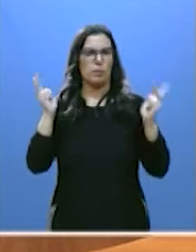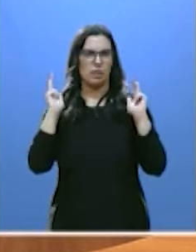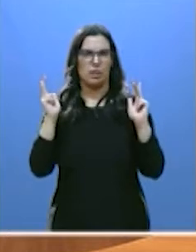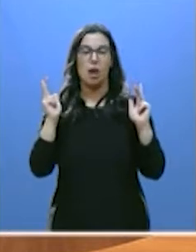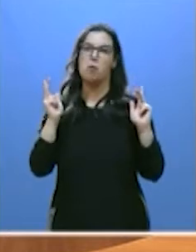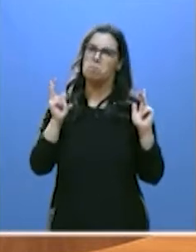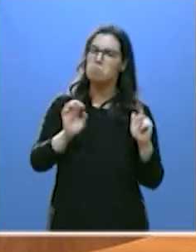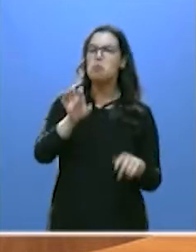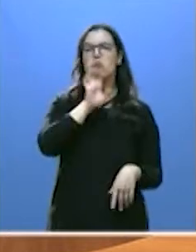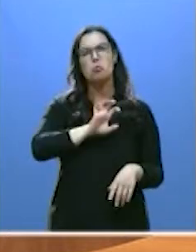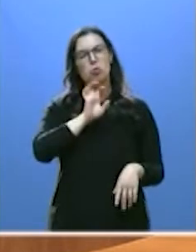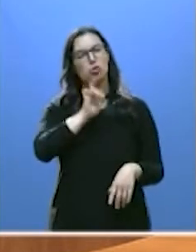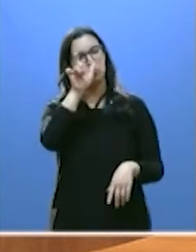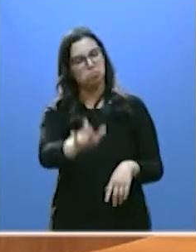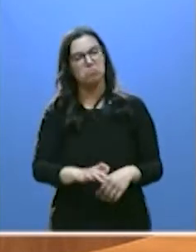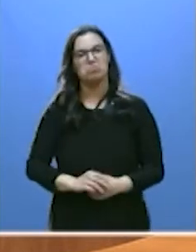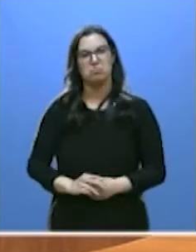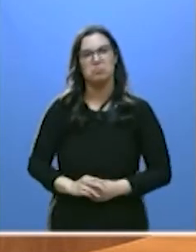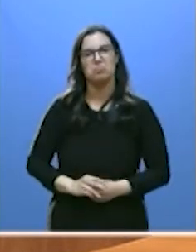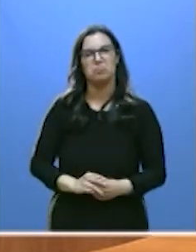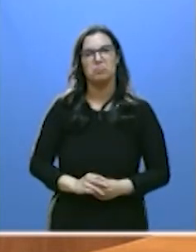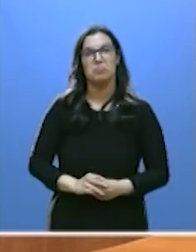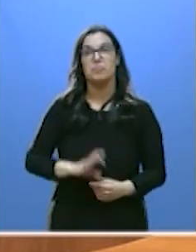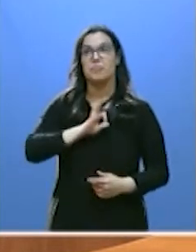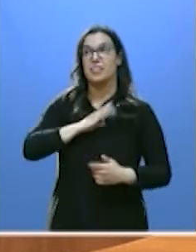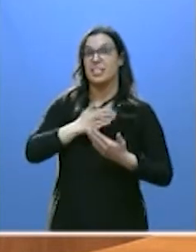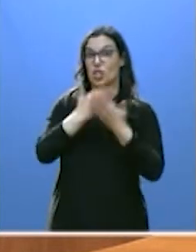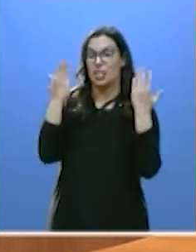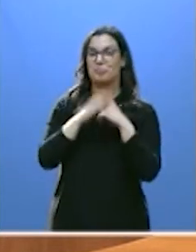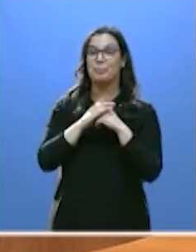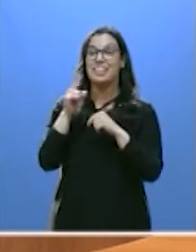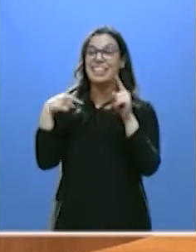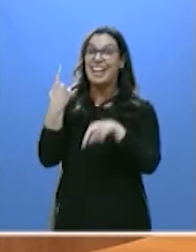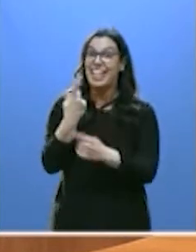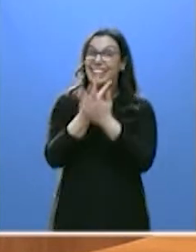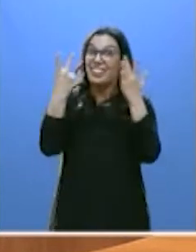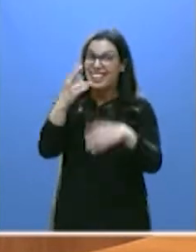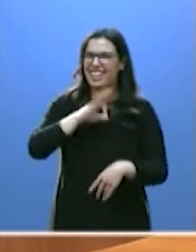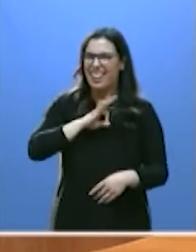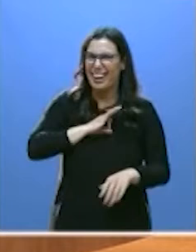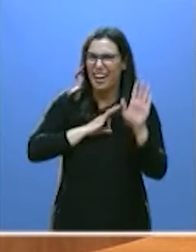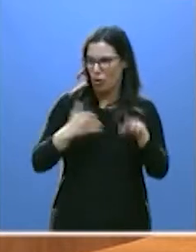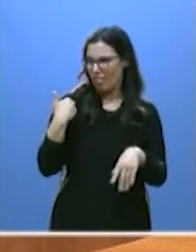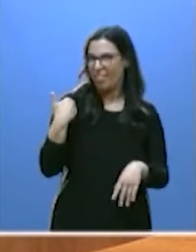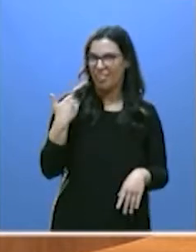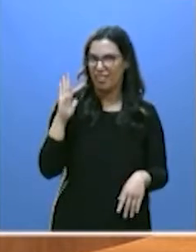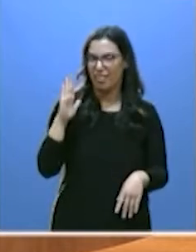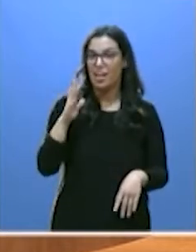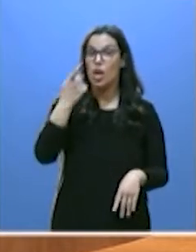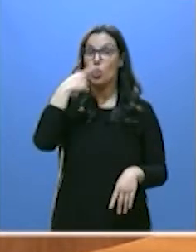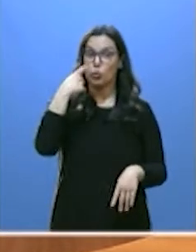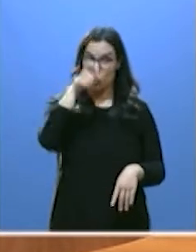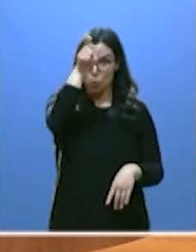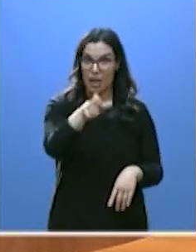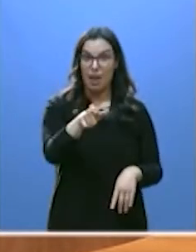Qué curioso, señoría. Señorías, El 17 de enero de este mismo año, Luis Tudanca,